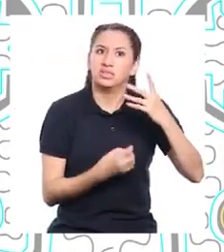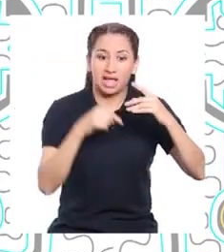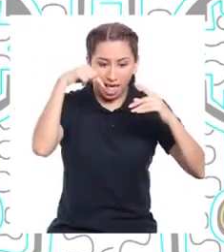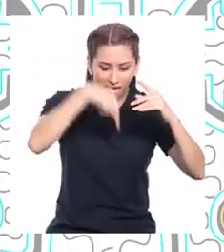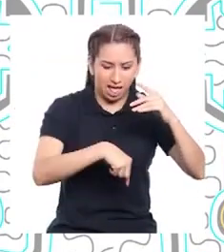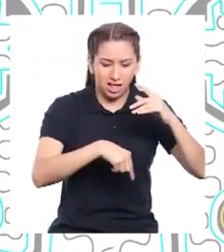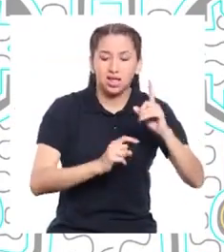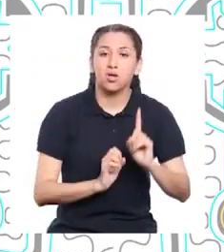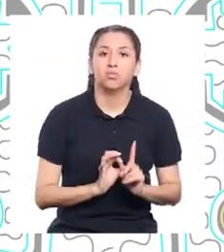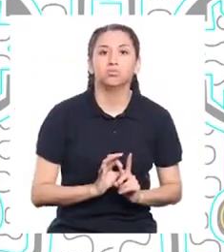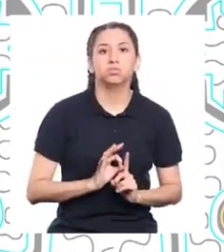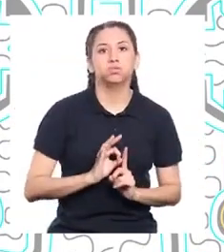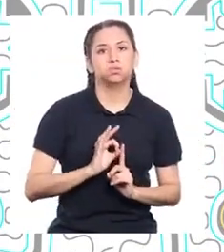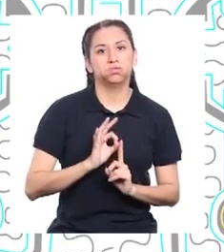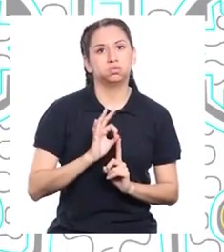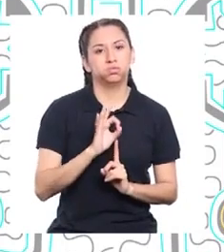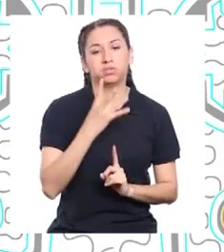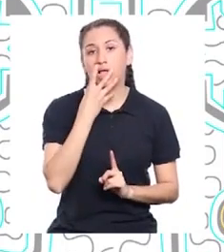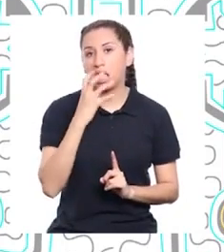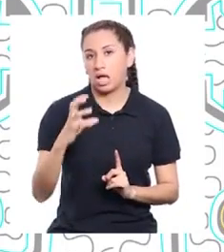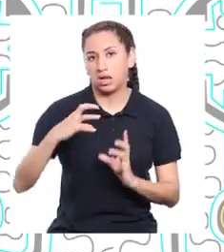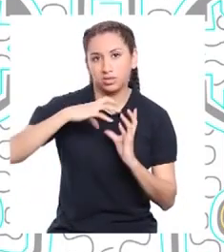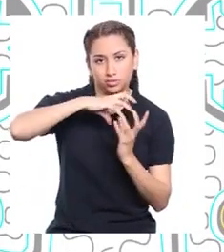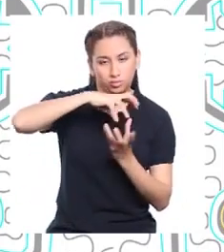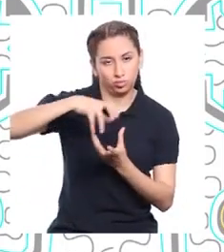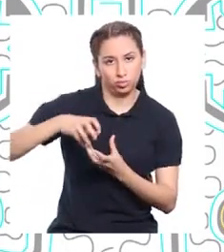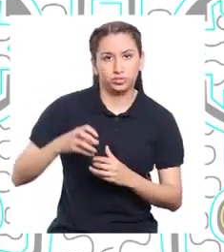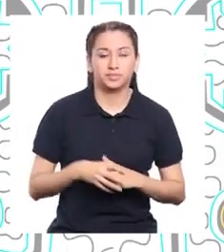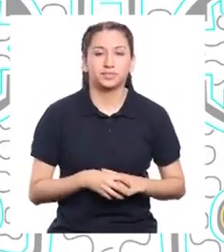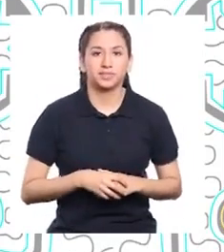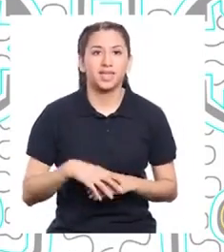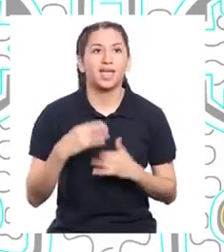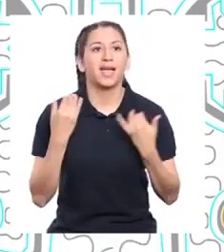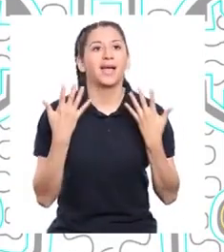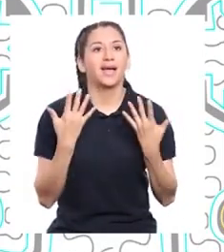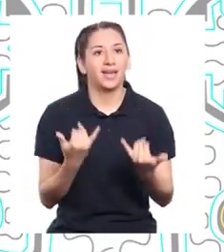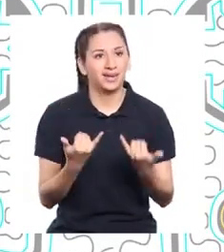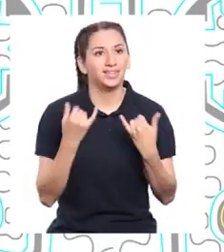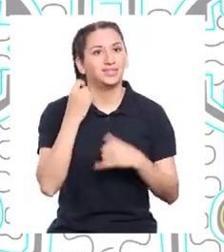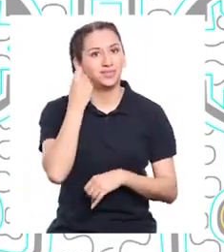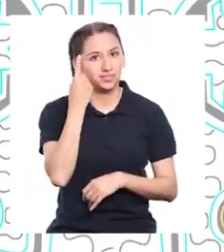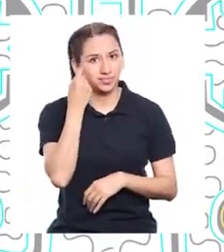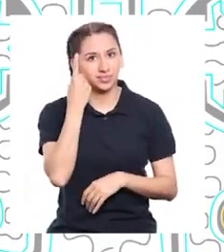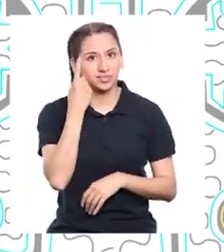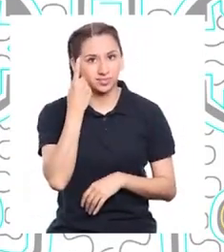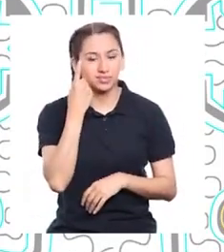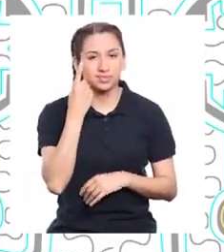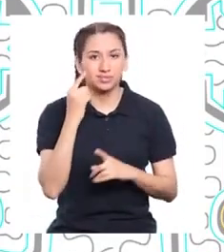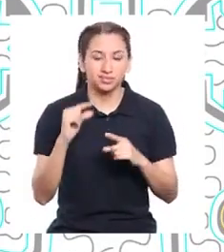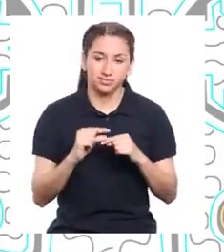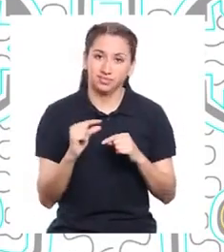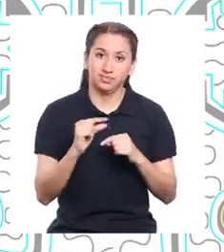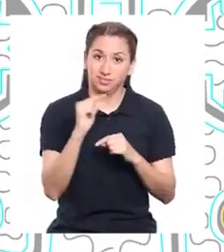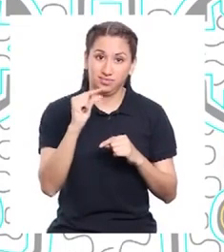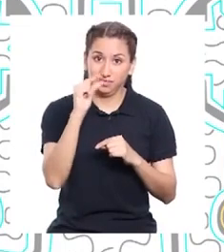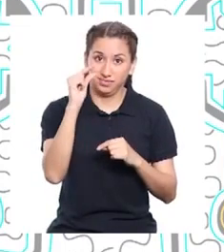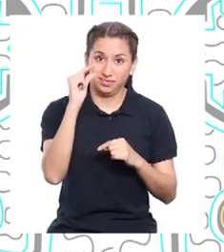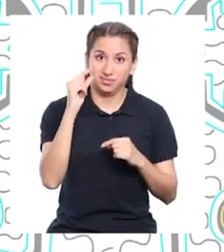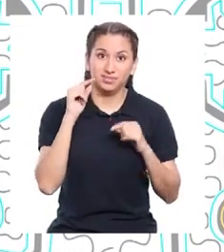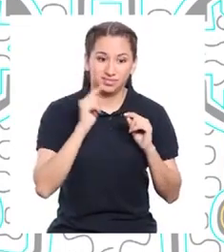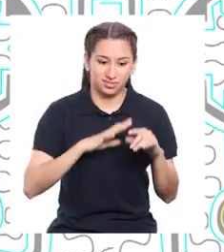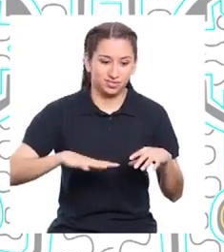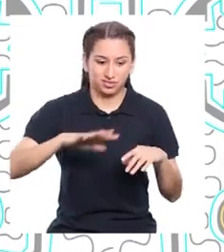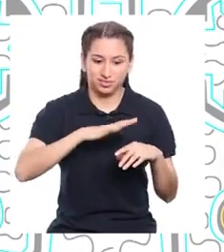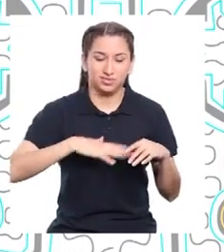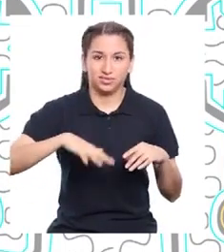hace que aumente la temperatura, produciendo el calentamiento global del planeta. Ya entiendo. La cantidad de gases de efecto